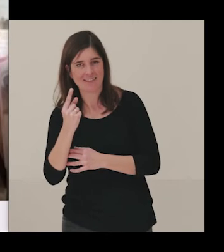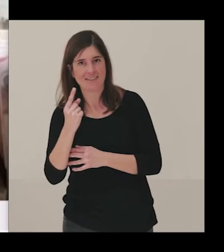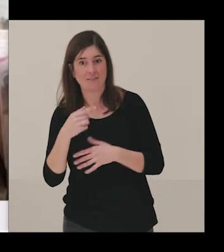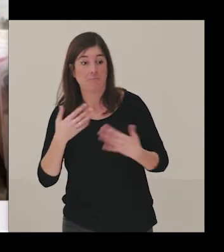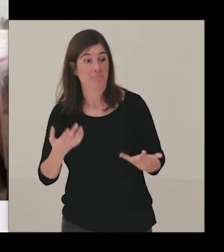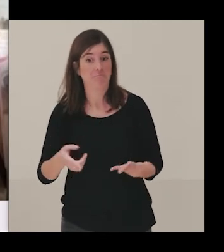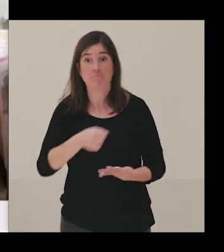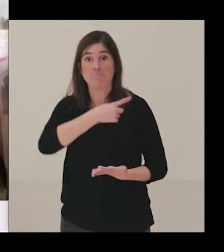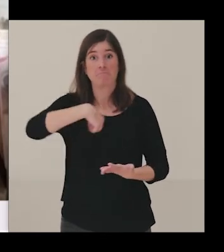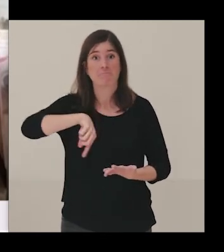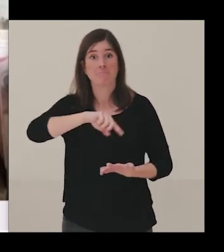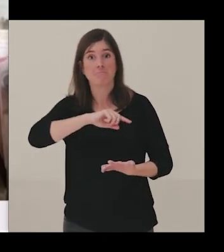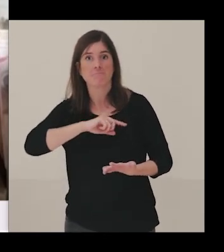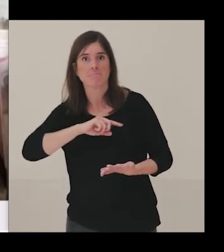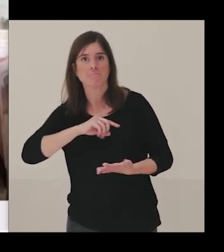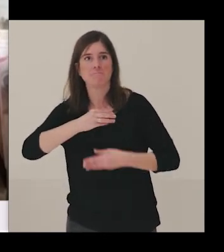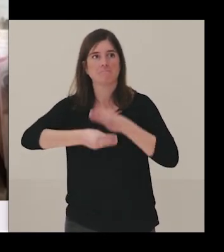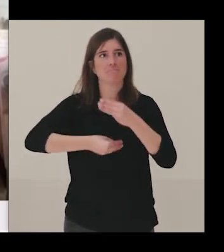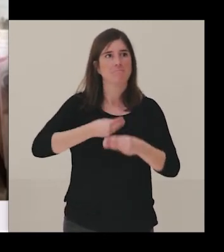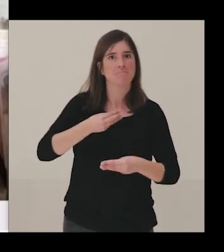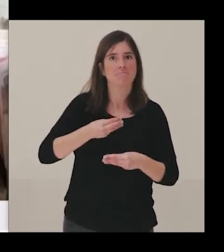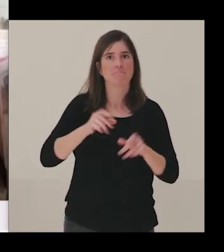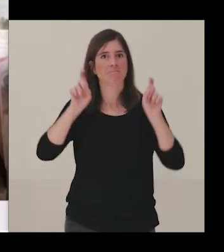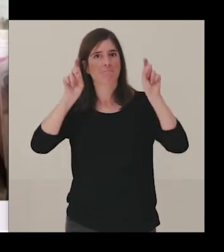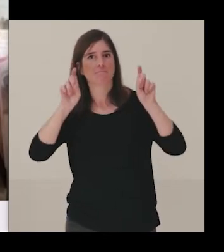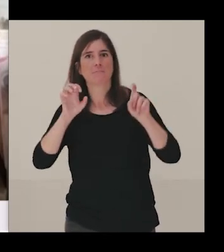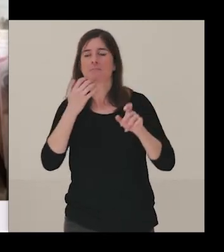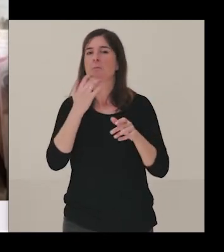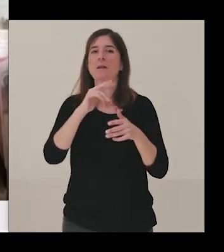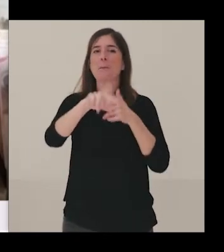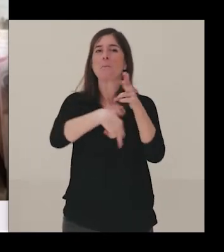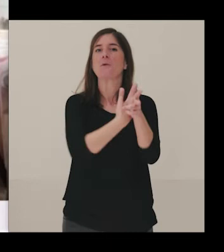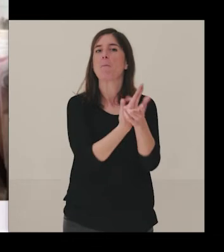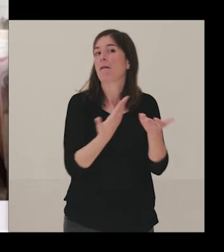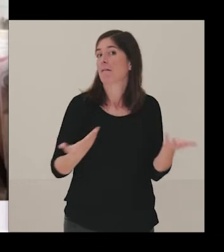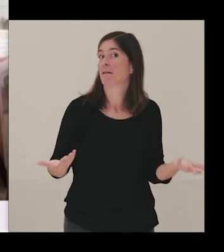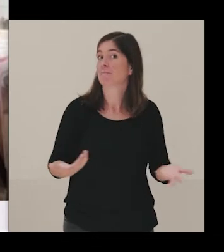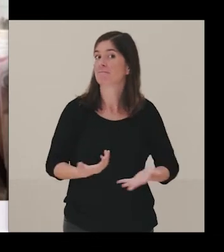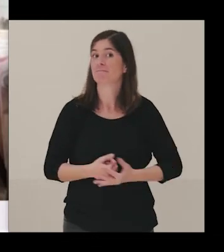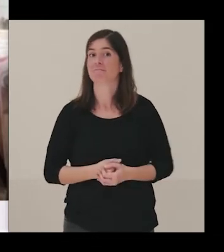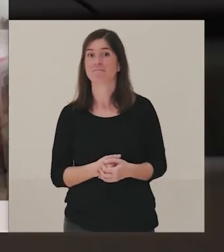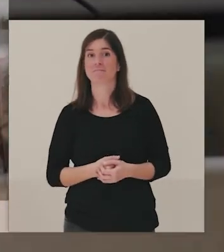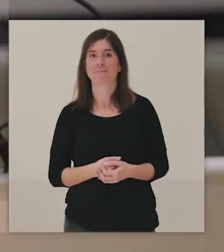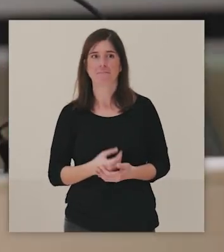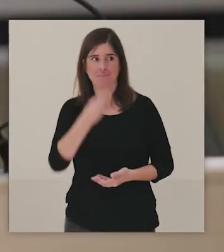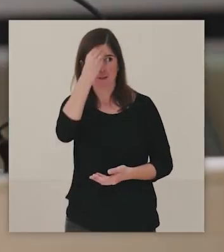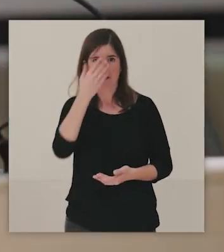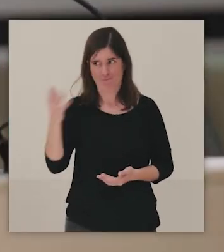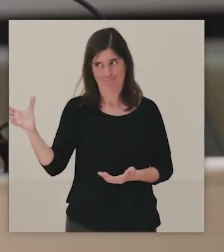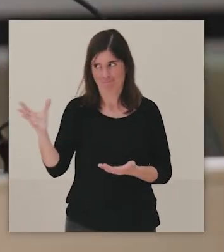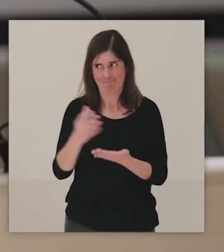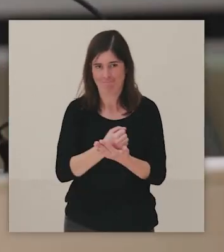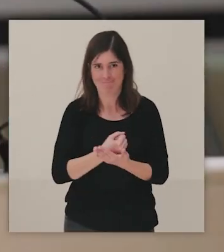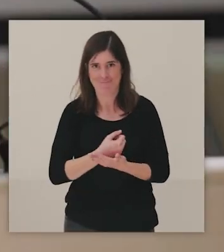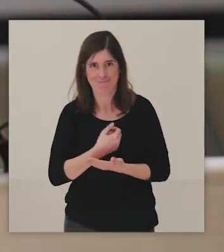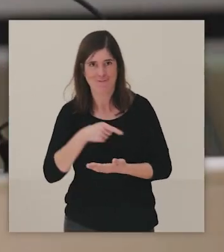empezamos a hacer las sesiones, como veis, pues, como podíamos, o por videollamada de WhatsApp. O sea, creo que todos